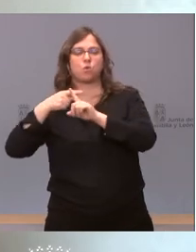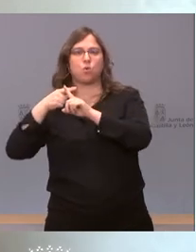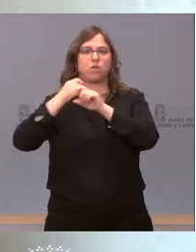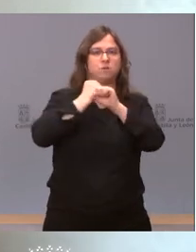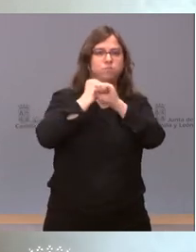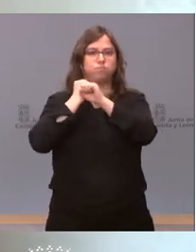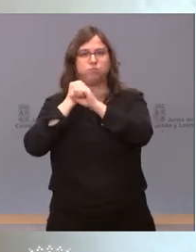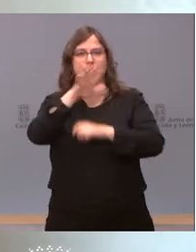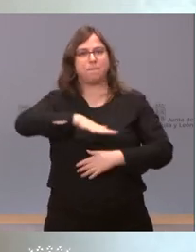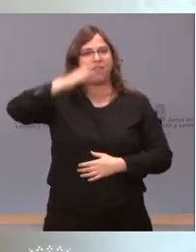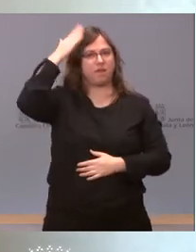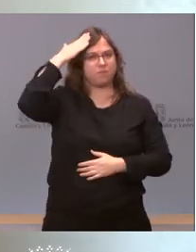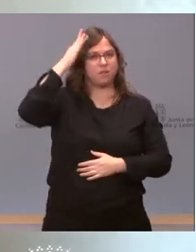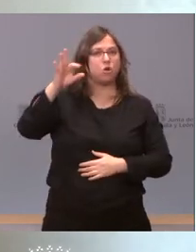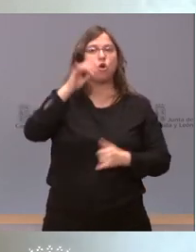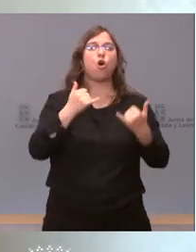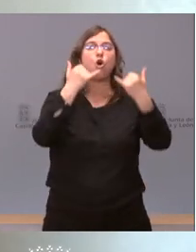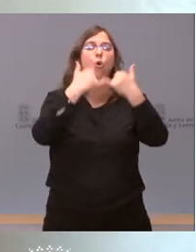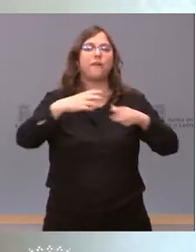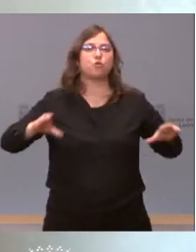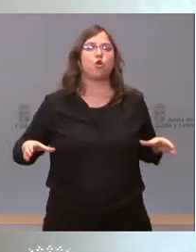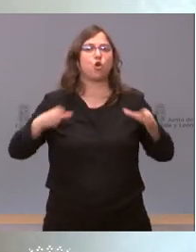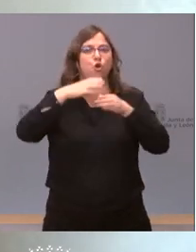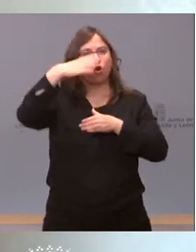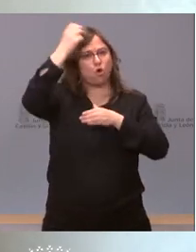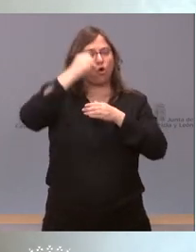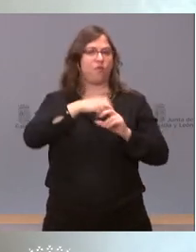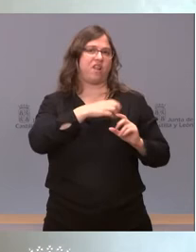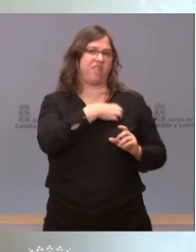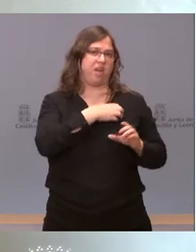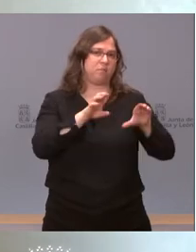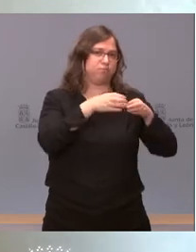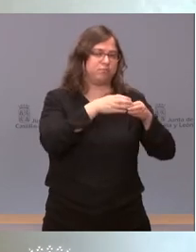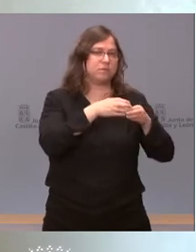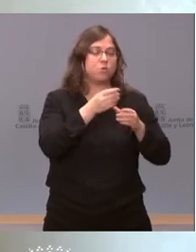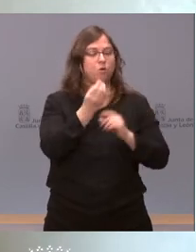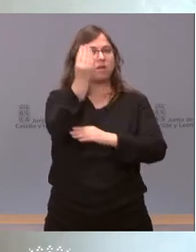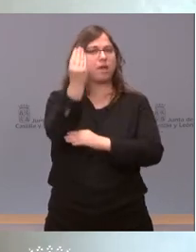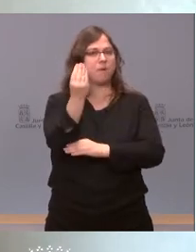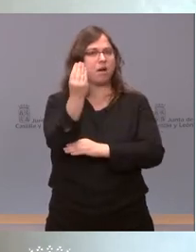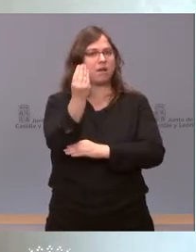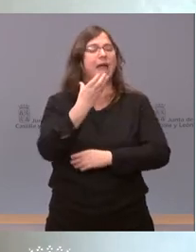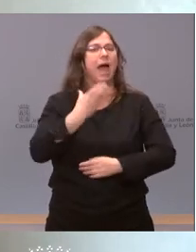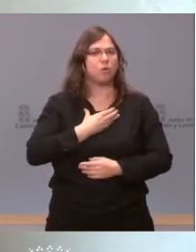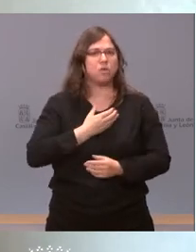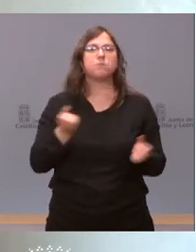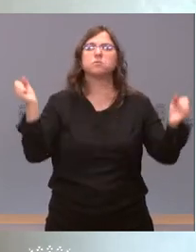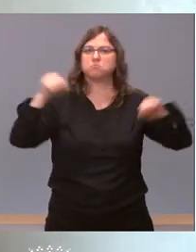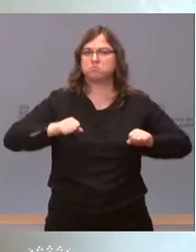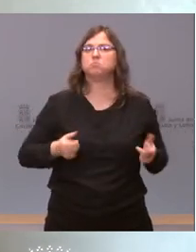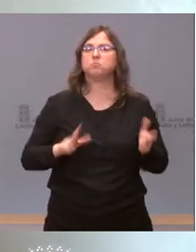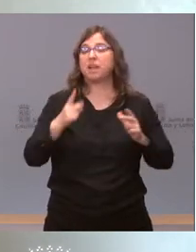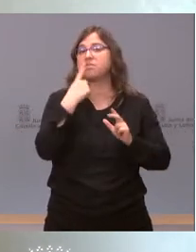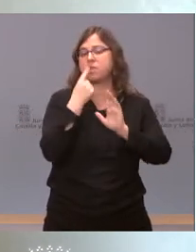o un acto en una cofradía con una imagen cuentan con la aprobación del ayuntamiento porque considera que se